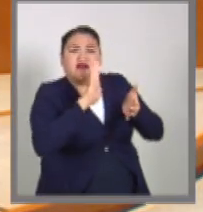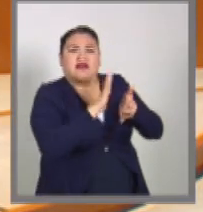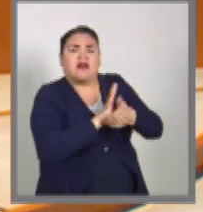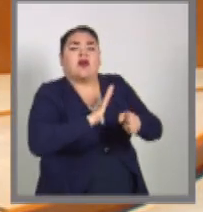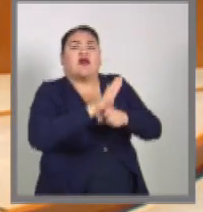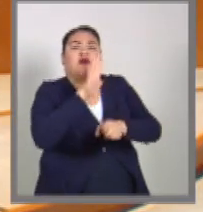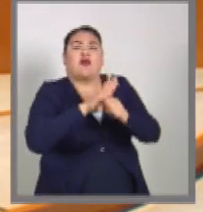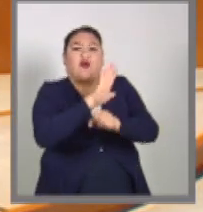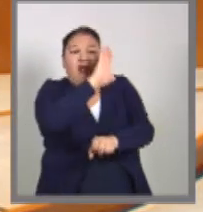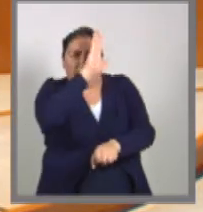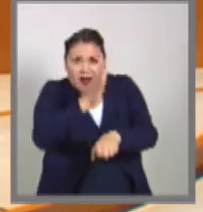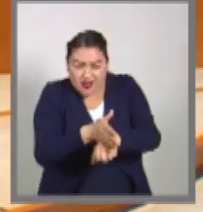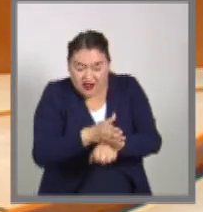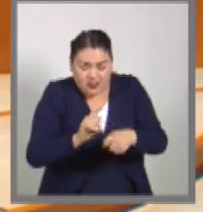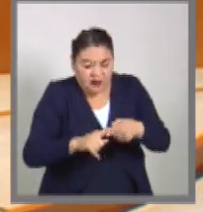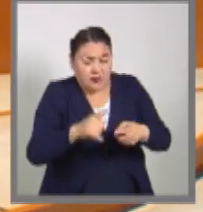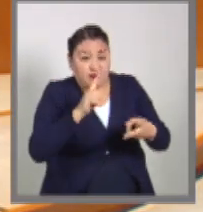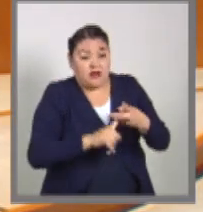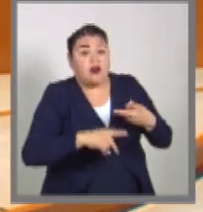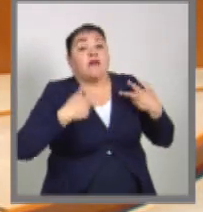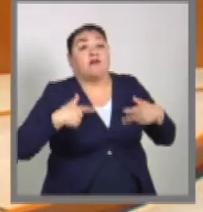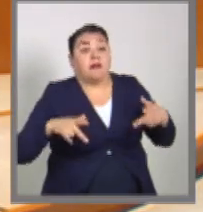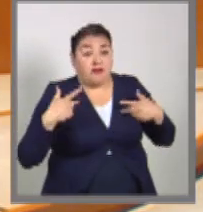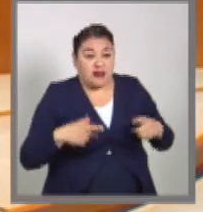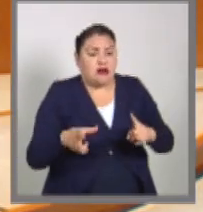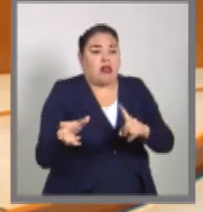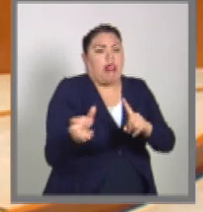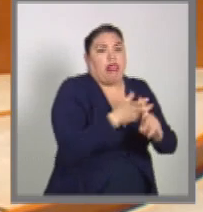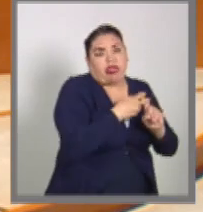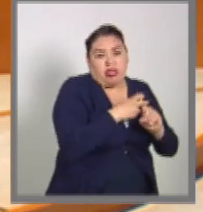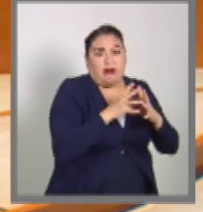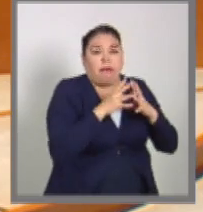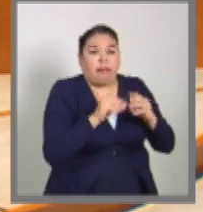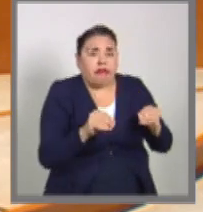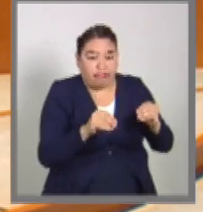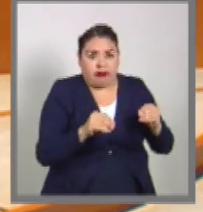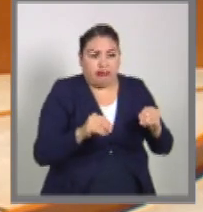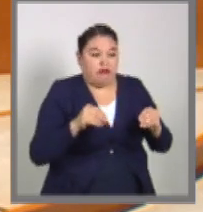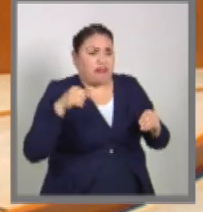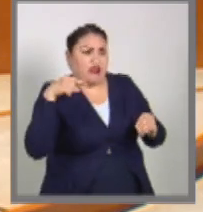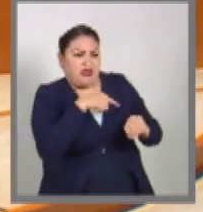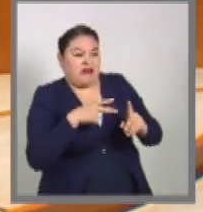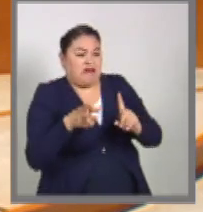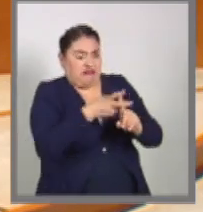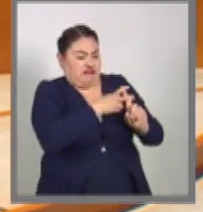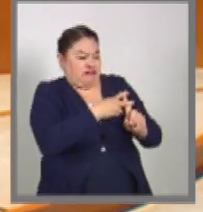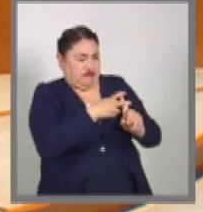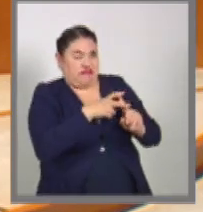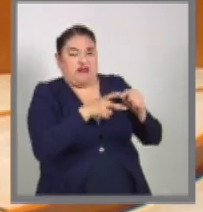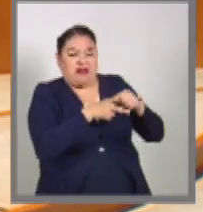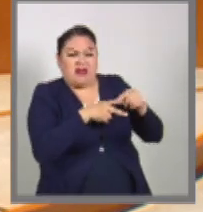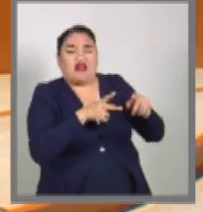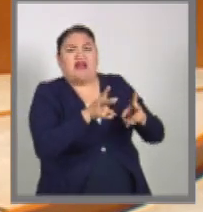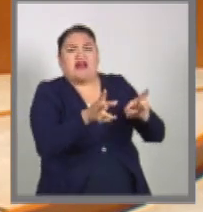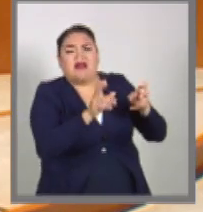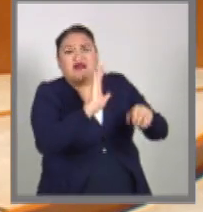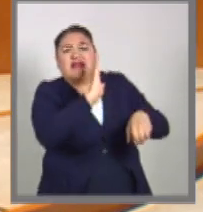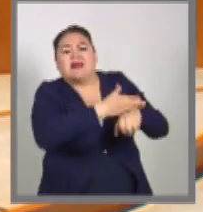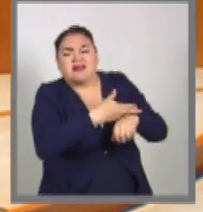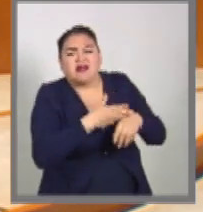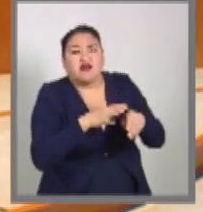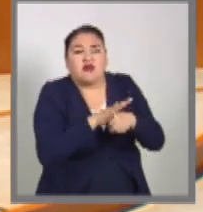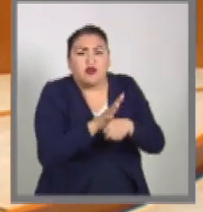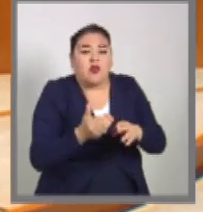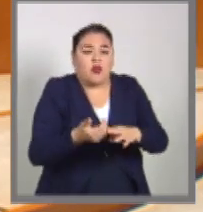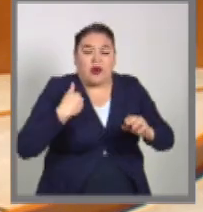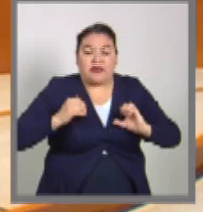y del delito cometido por particulares, además de las políticas de prevención, además